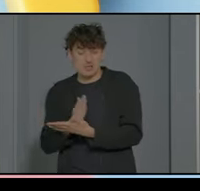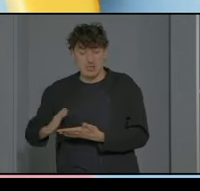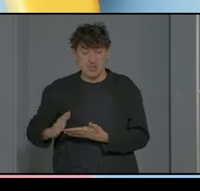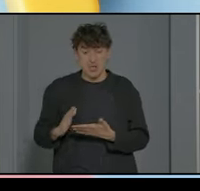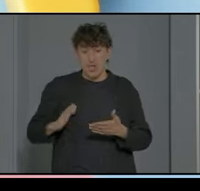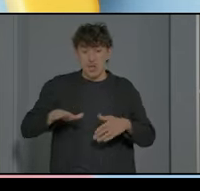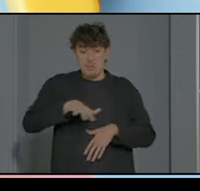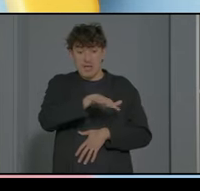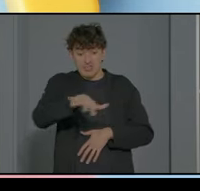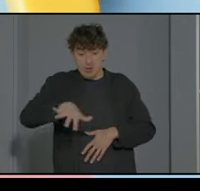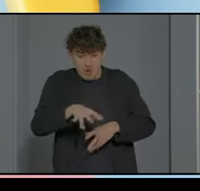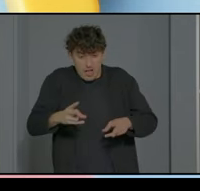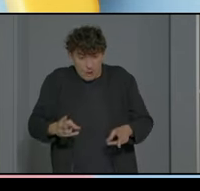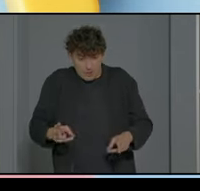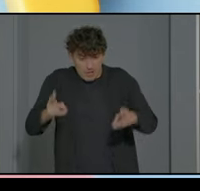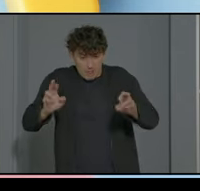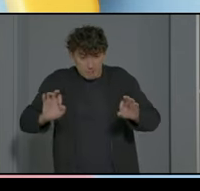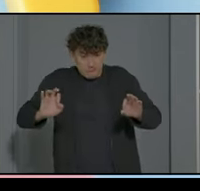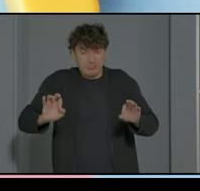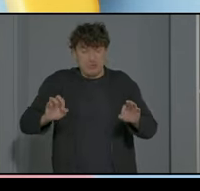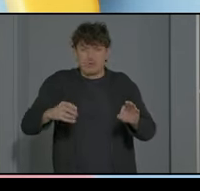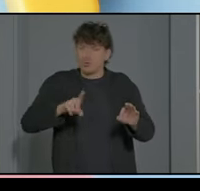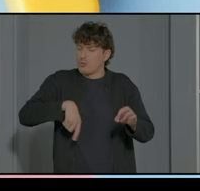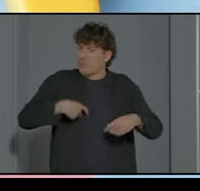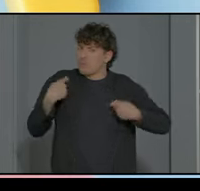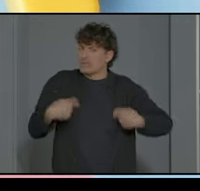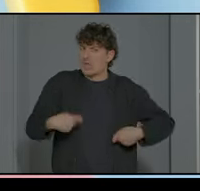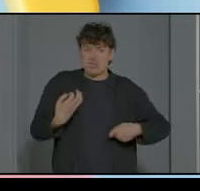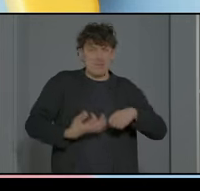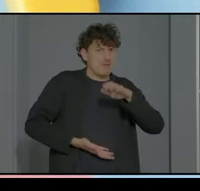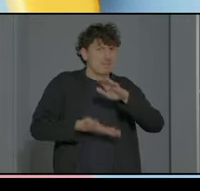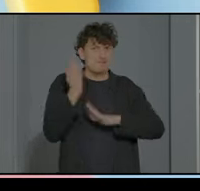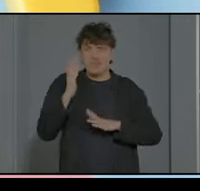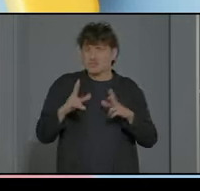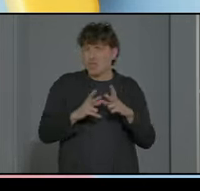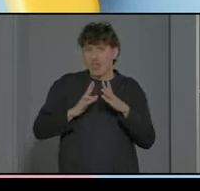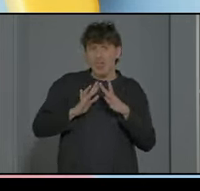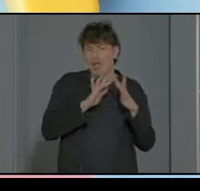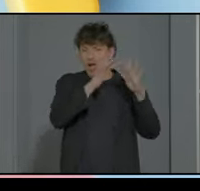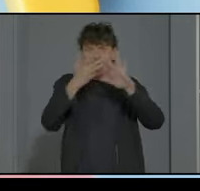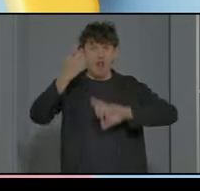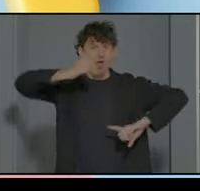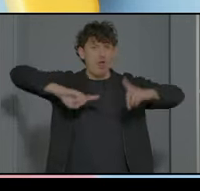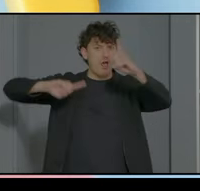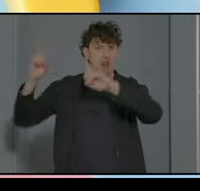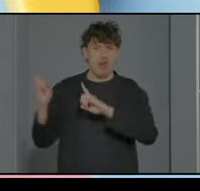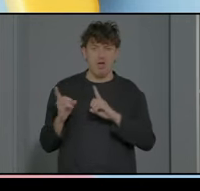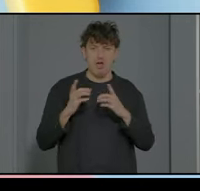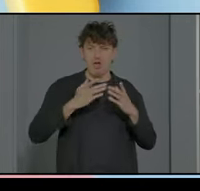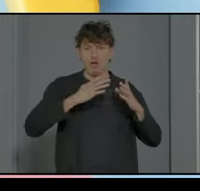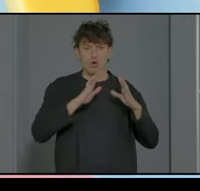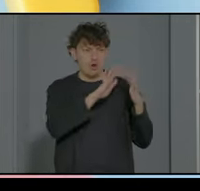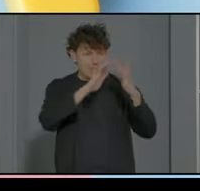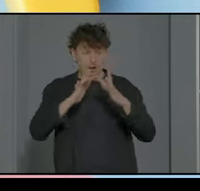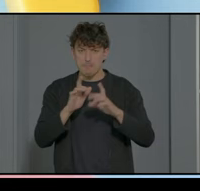nosotros somos muy pesados de que hay que conocer hay que salir hay que flexibilizar y entonces son para las personas con autismo